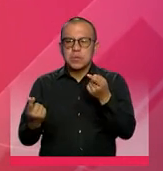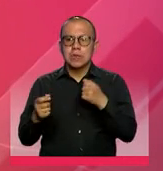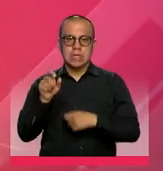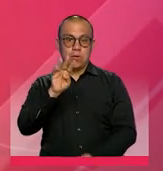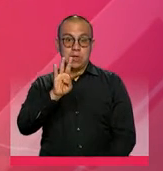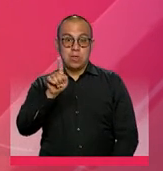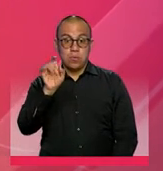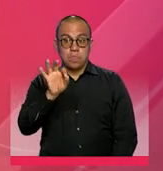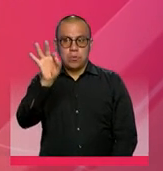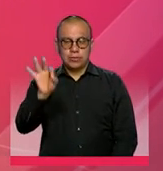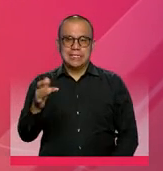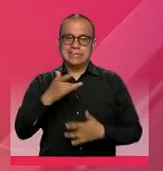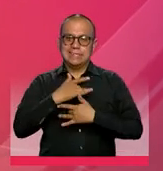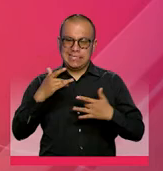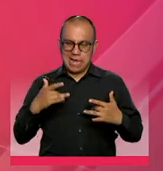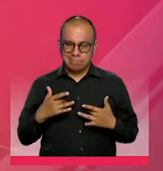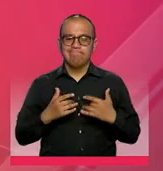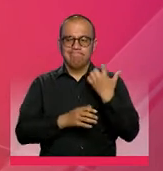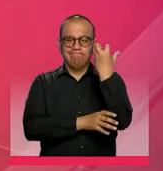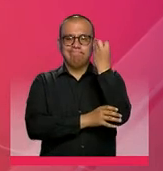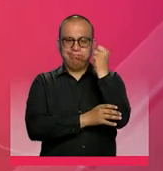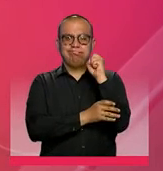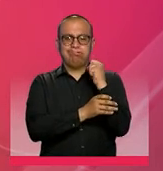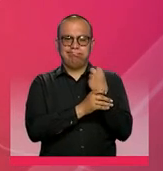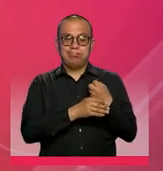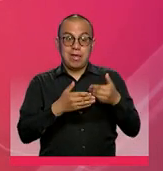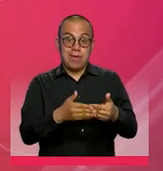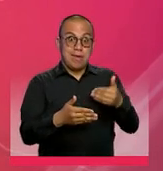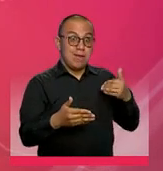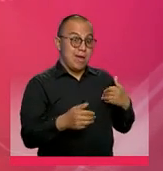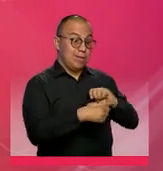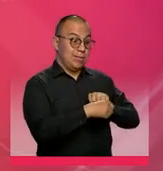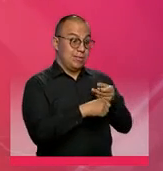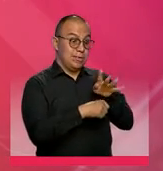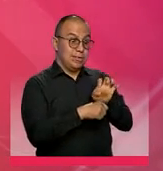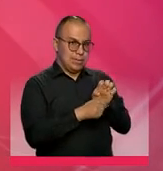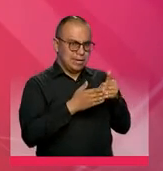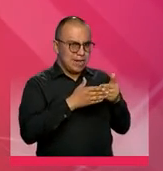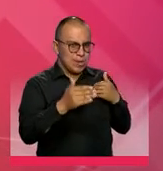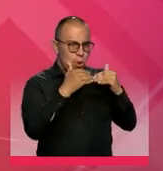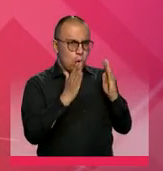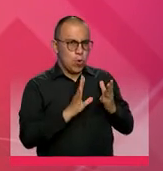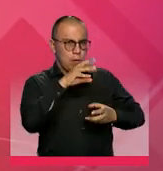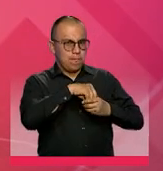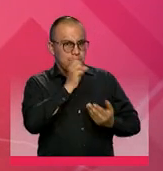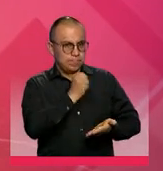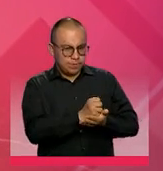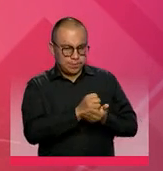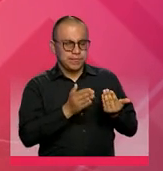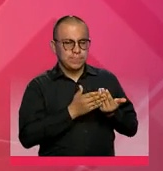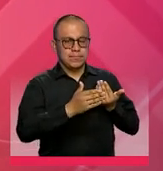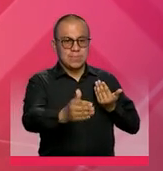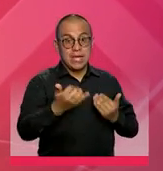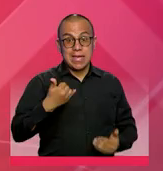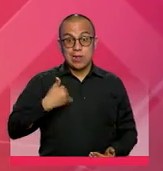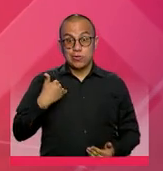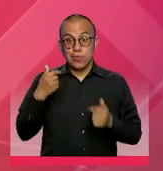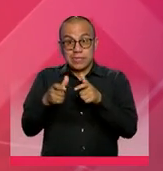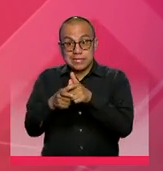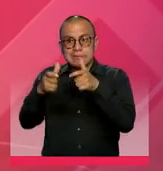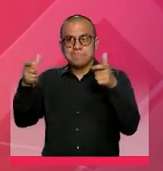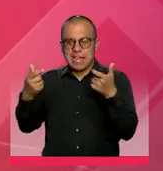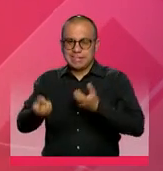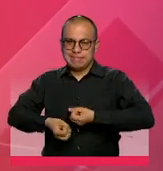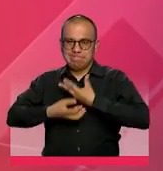consideró que su salud mental empeoró con respecto a antes del inicio de la cuarentena. Más del 50% de los jóvenes encuestados